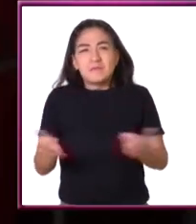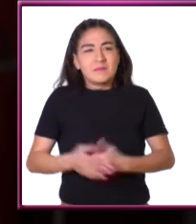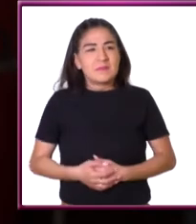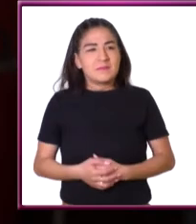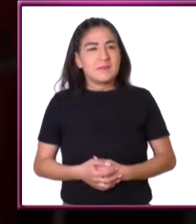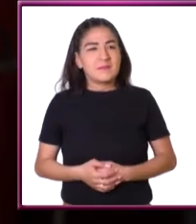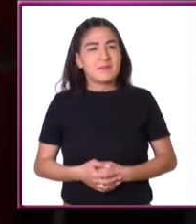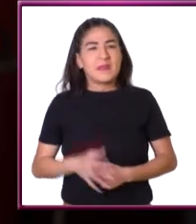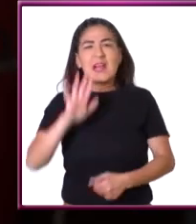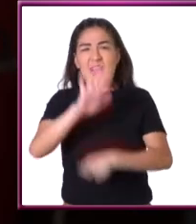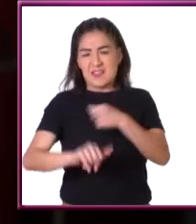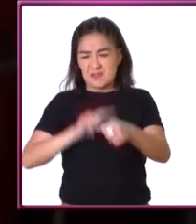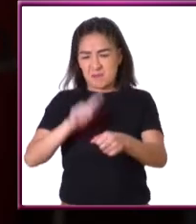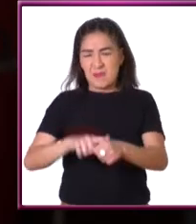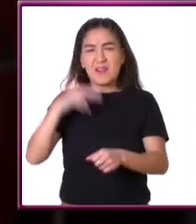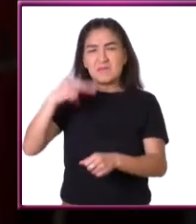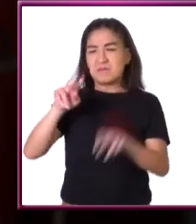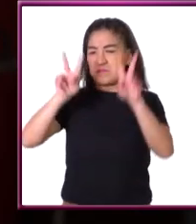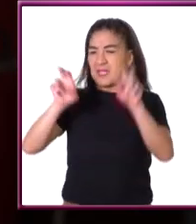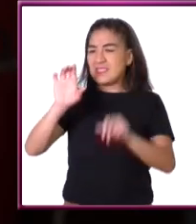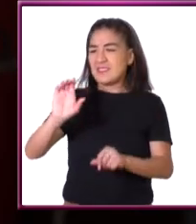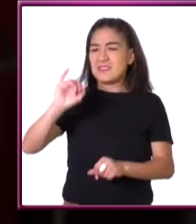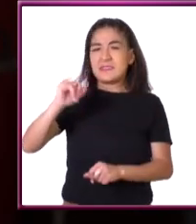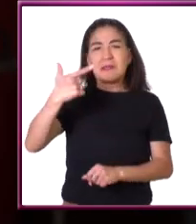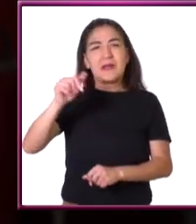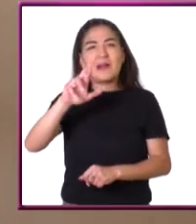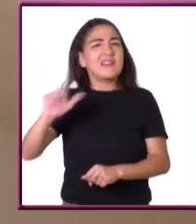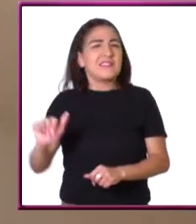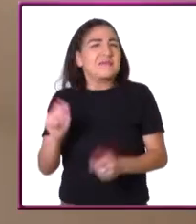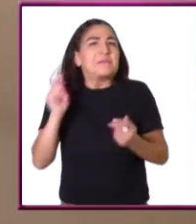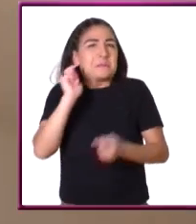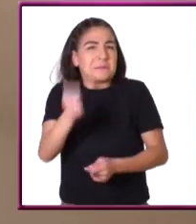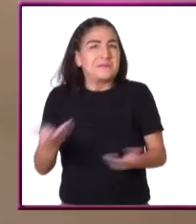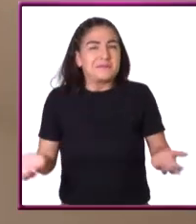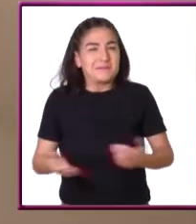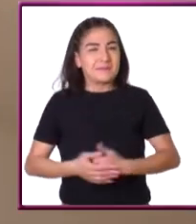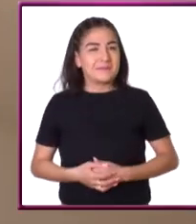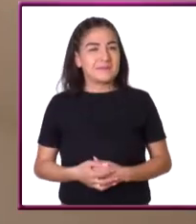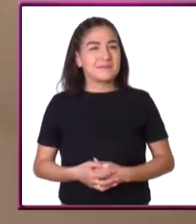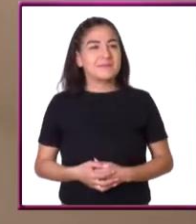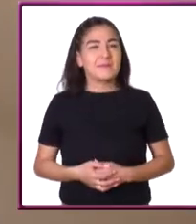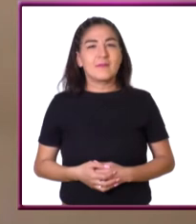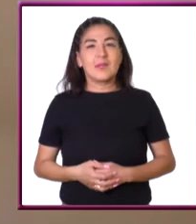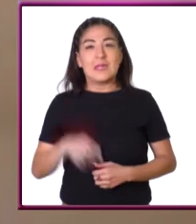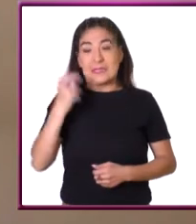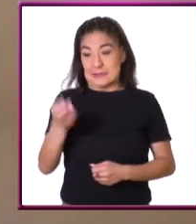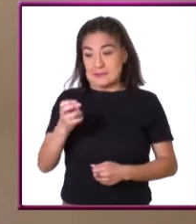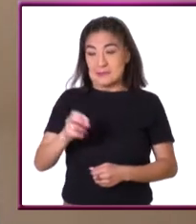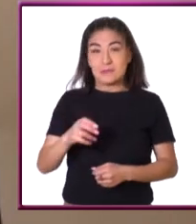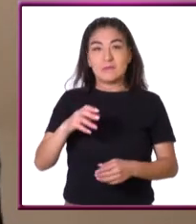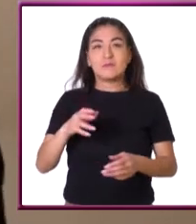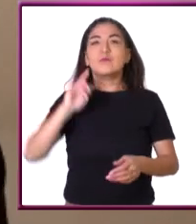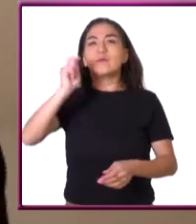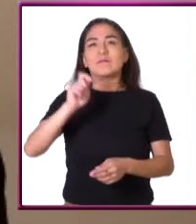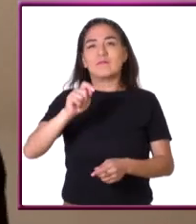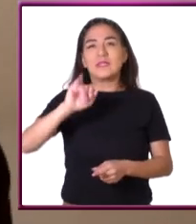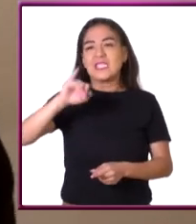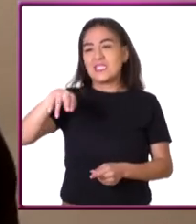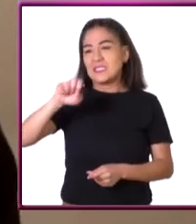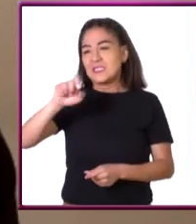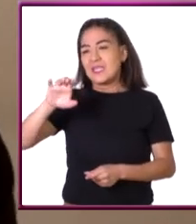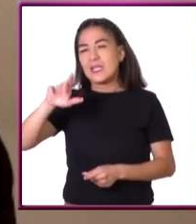qué tipo de animal son las cigarras? Mira, las cigarras son unos organismos, son